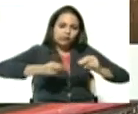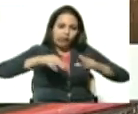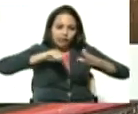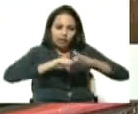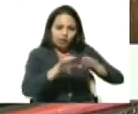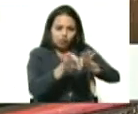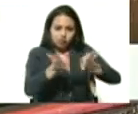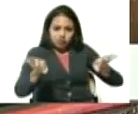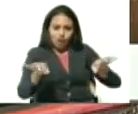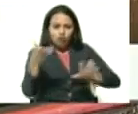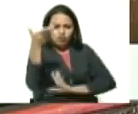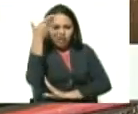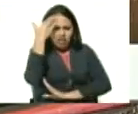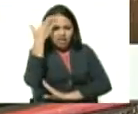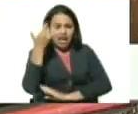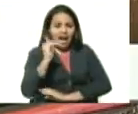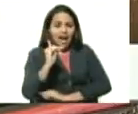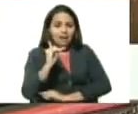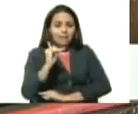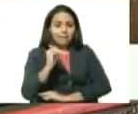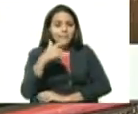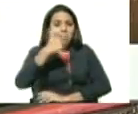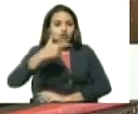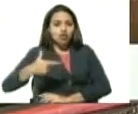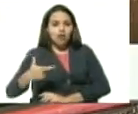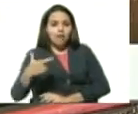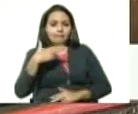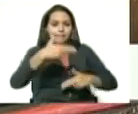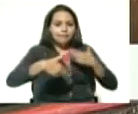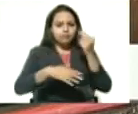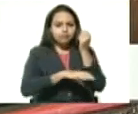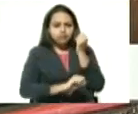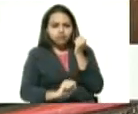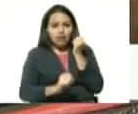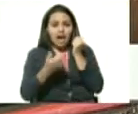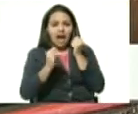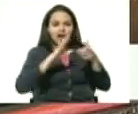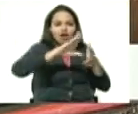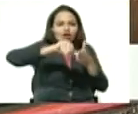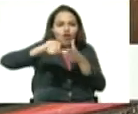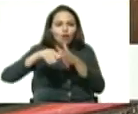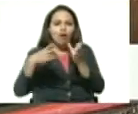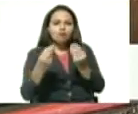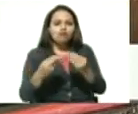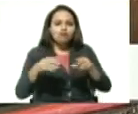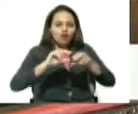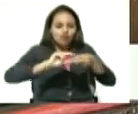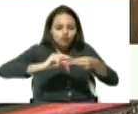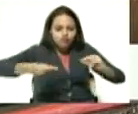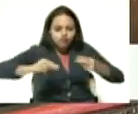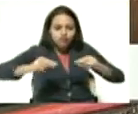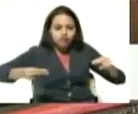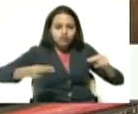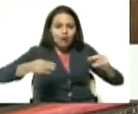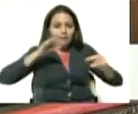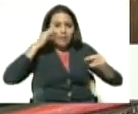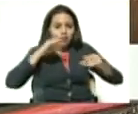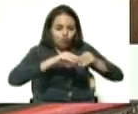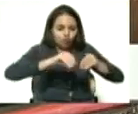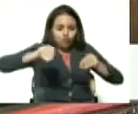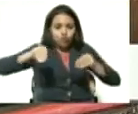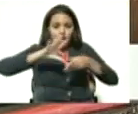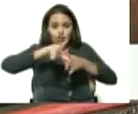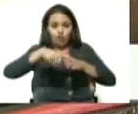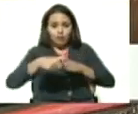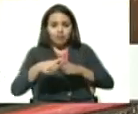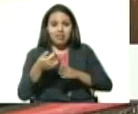los amigos de los ajenos se han interesado por el cobre y, bueno, ha generado mucha afectación al Metro de Caracas, servicio. Hemos cambiado